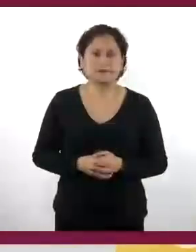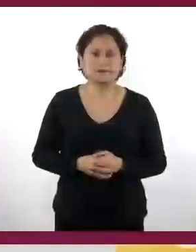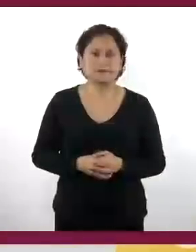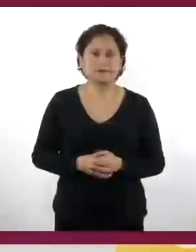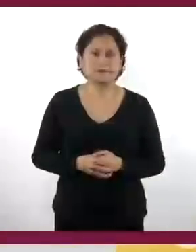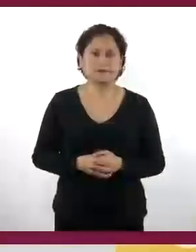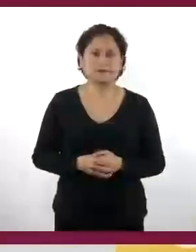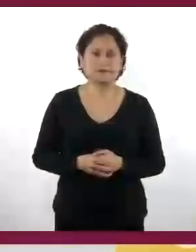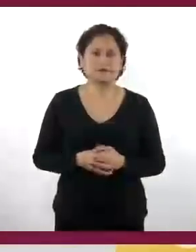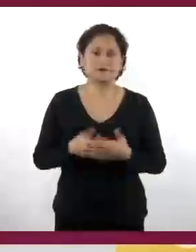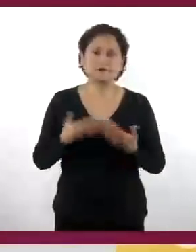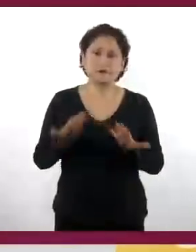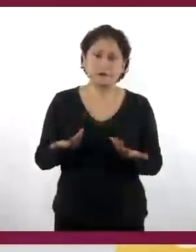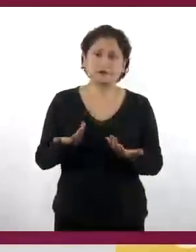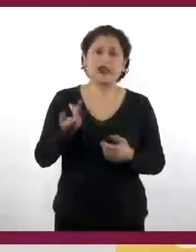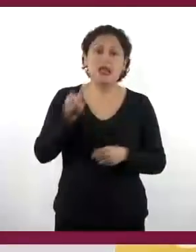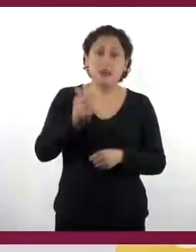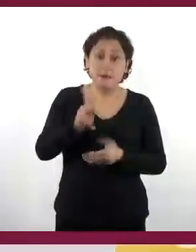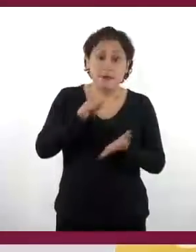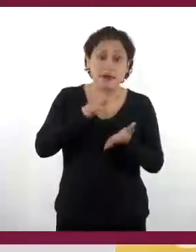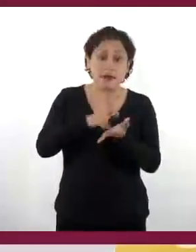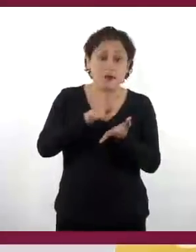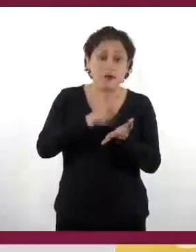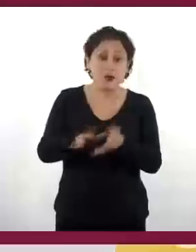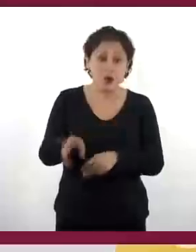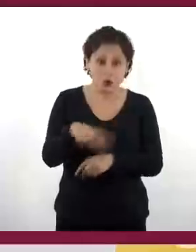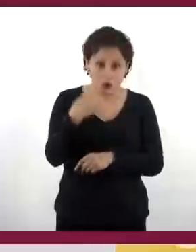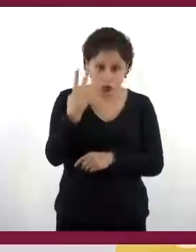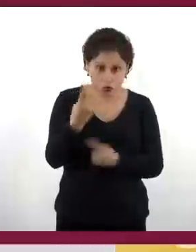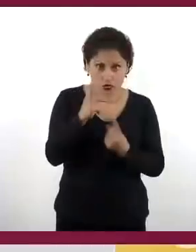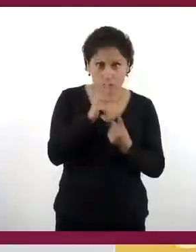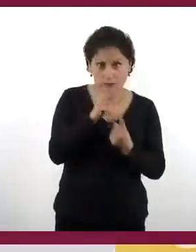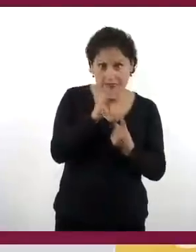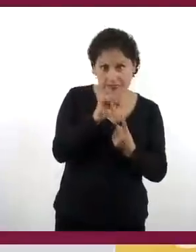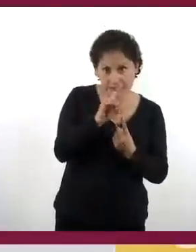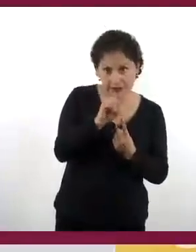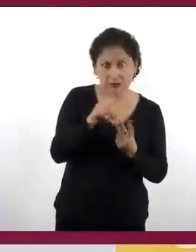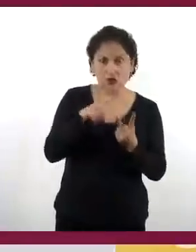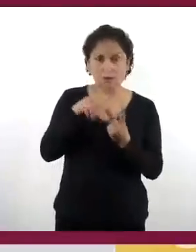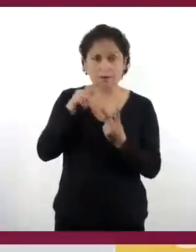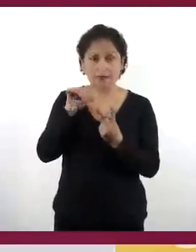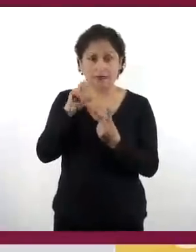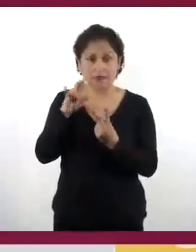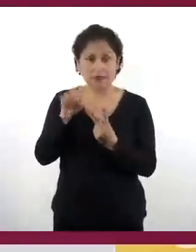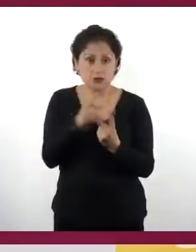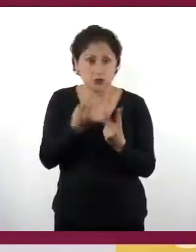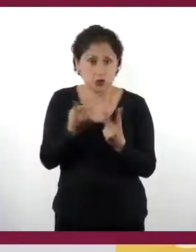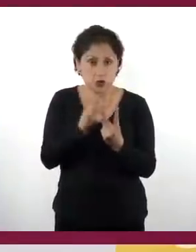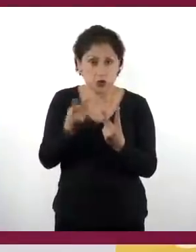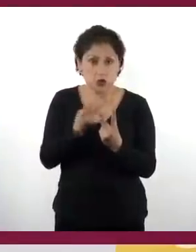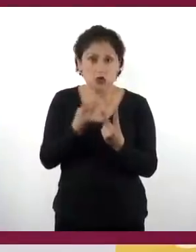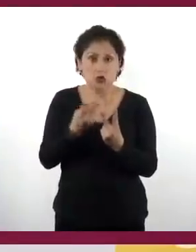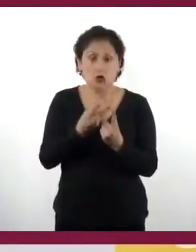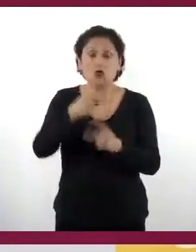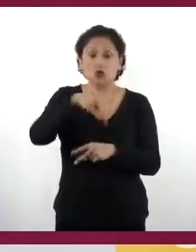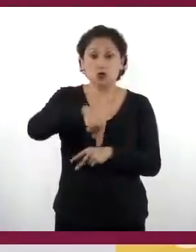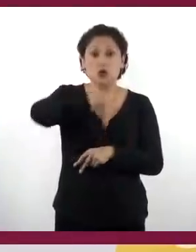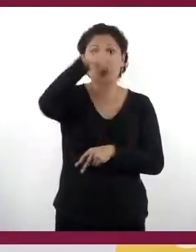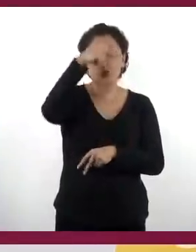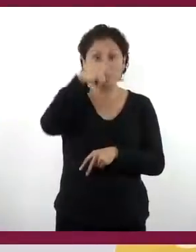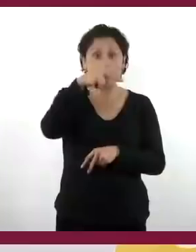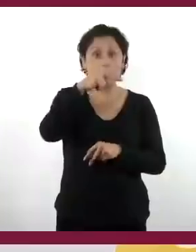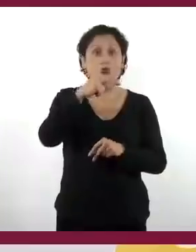Sin el concurso, sin la colaboración de estas dos instituciones, el presidio y la misión, el proceso de poblamiento del norte hubiera sido